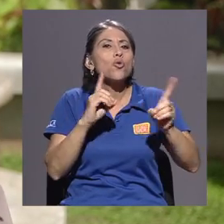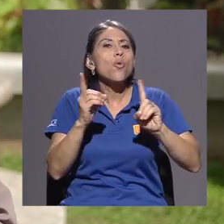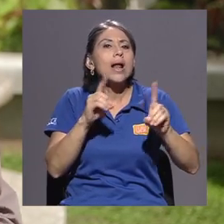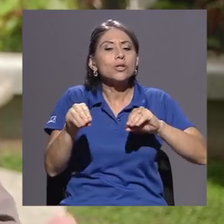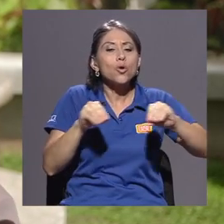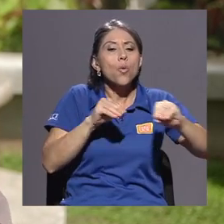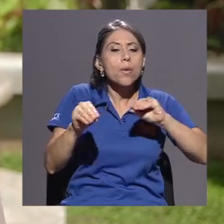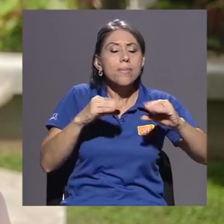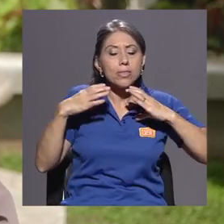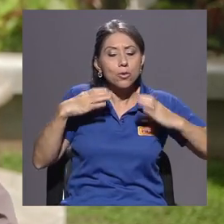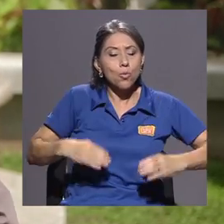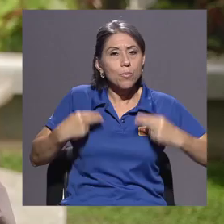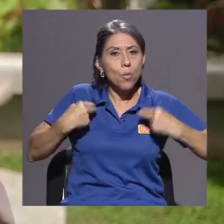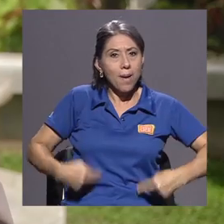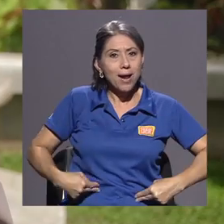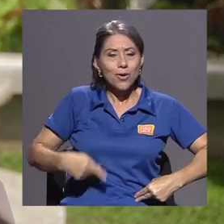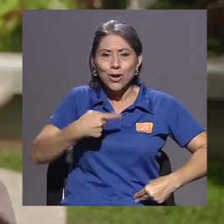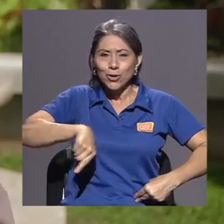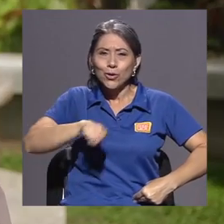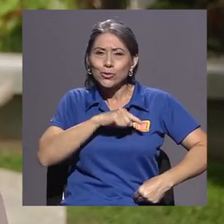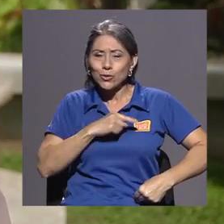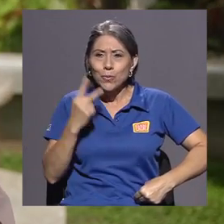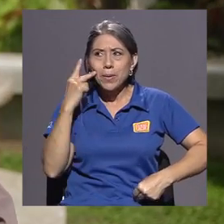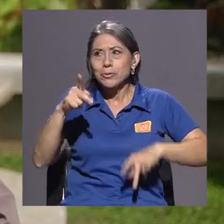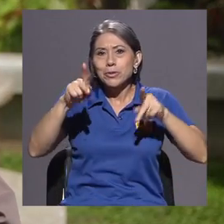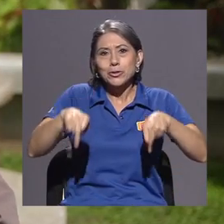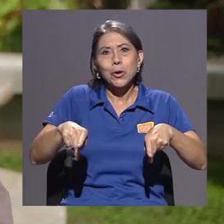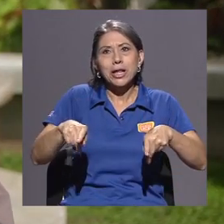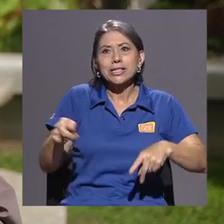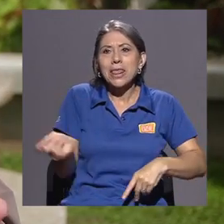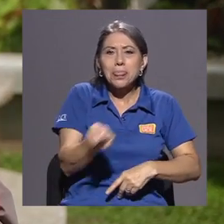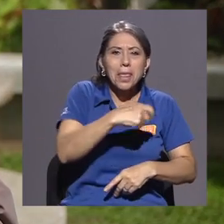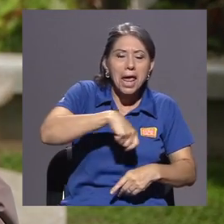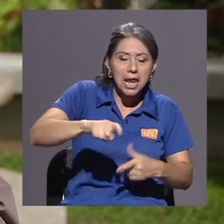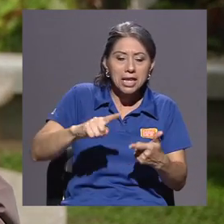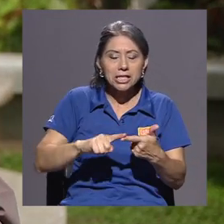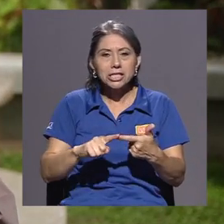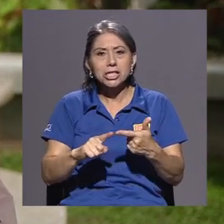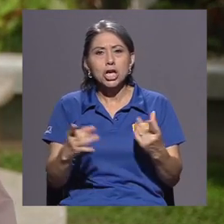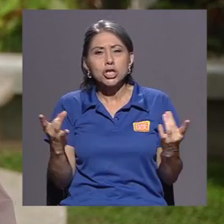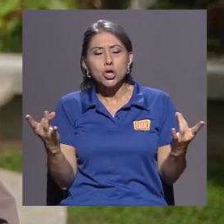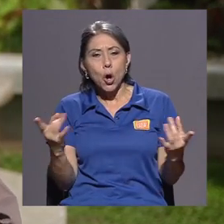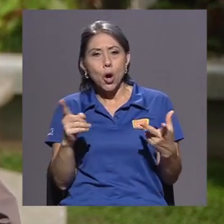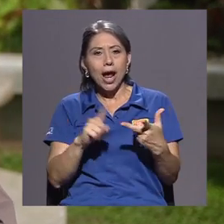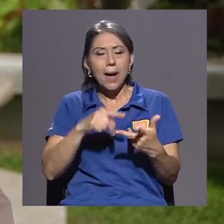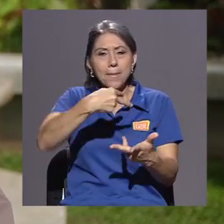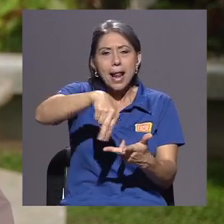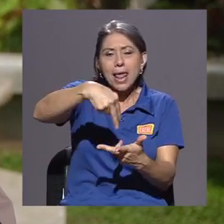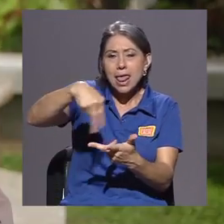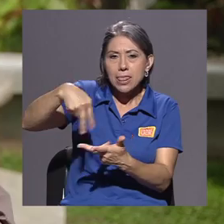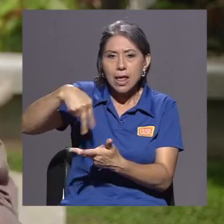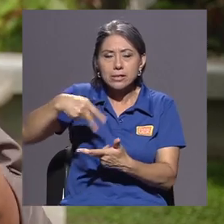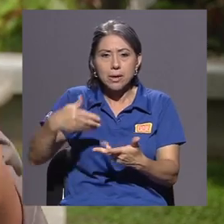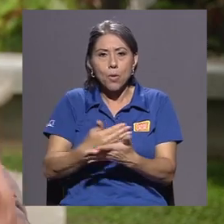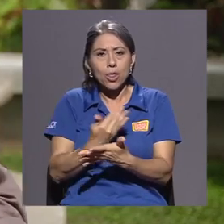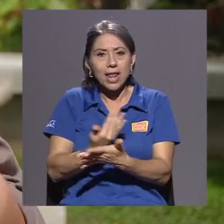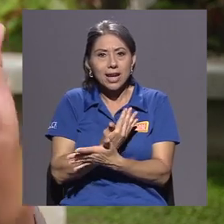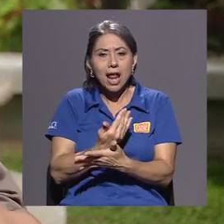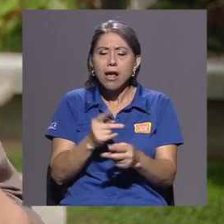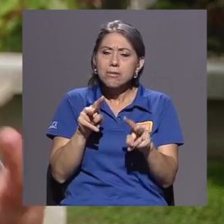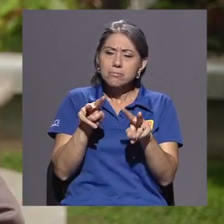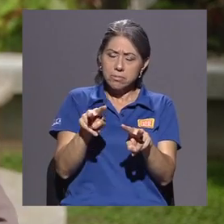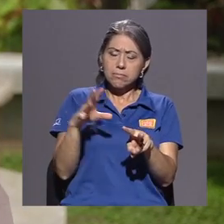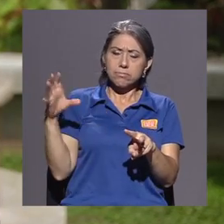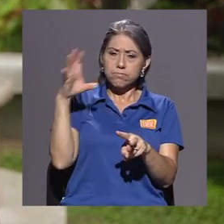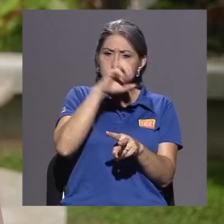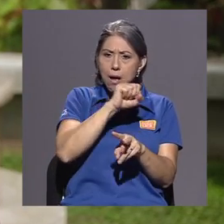humano y hemos analizado a personas realizando deportes como tenis, como yoga, incluso ballet, danza moderna, y con esto estamos